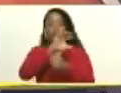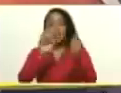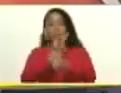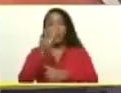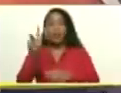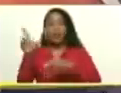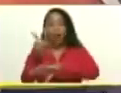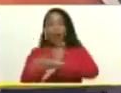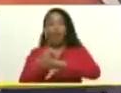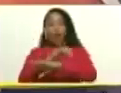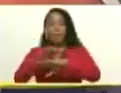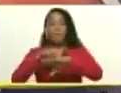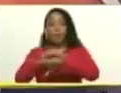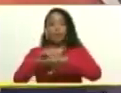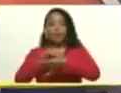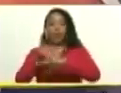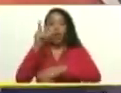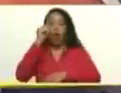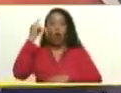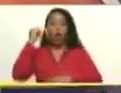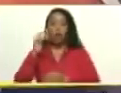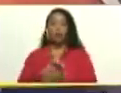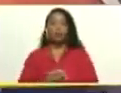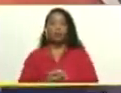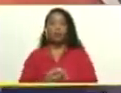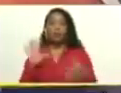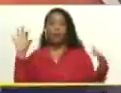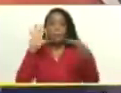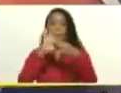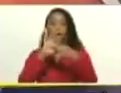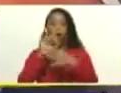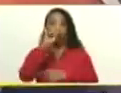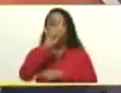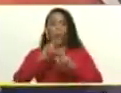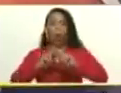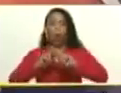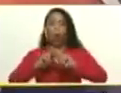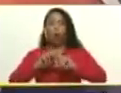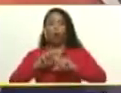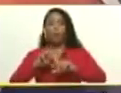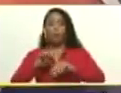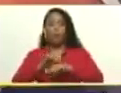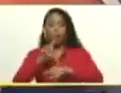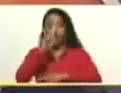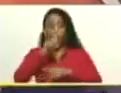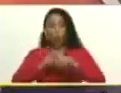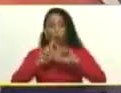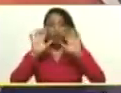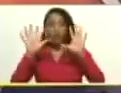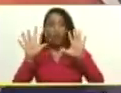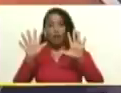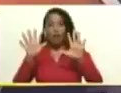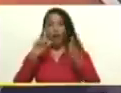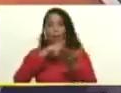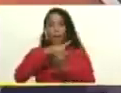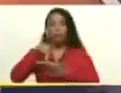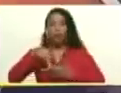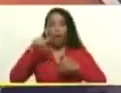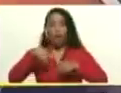Ministros. Un grupo de ministros. Vinculados al 1x10 y al tema social. Presentes y ministras.